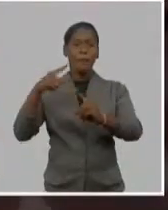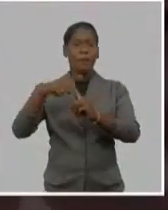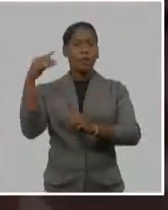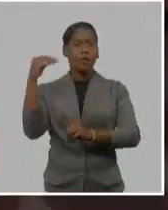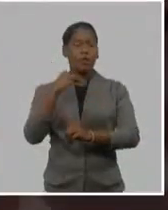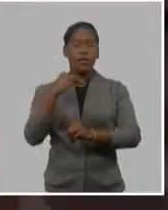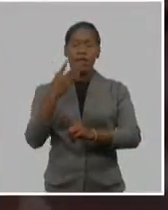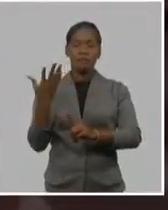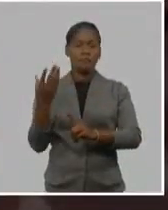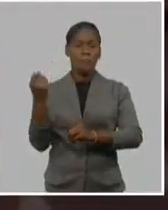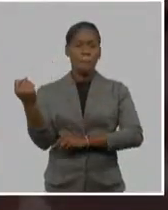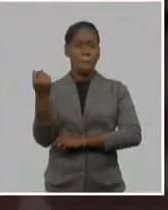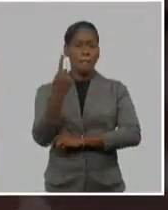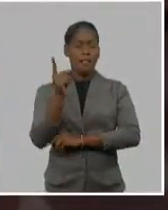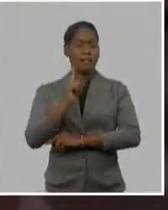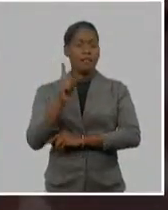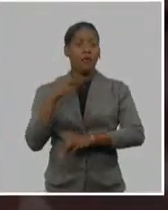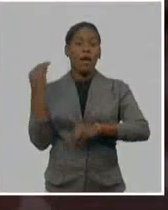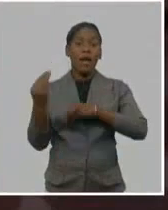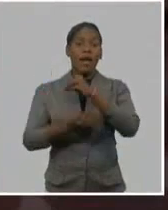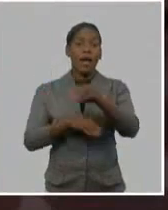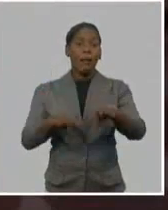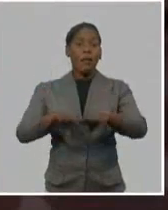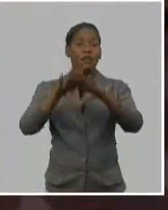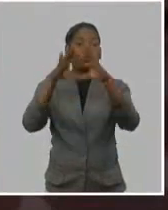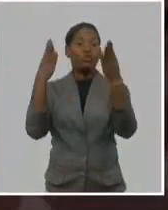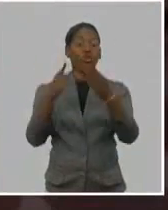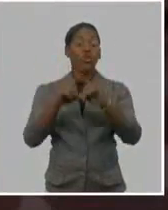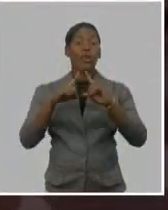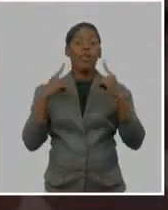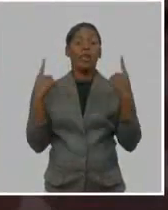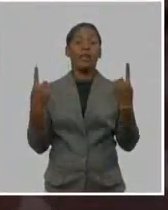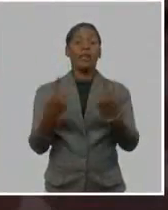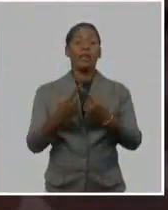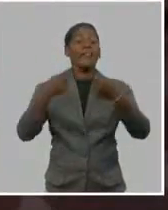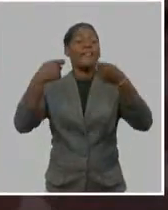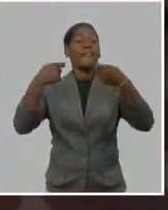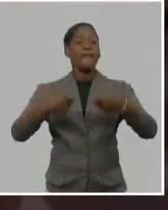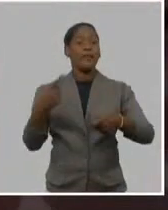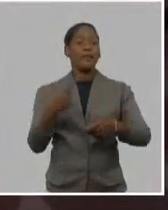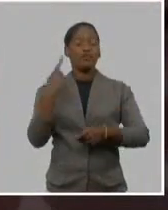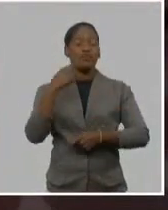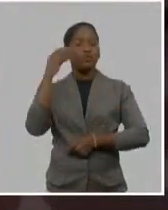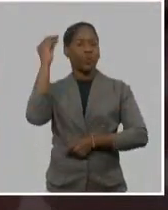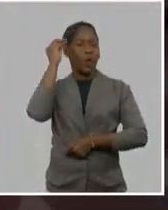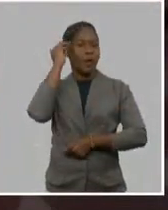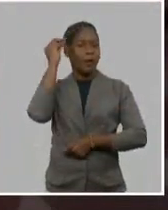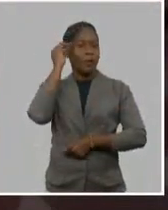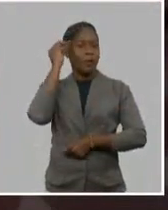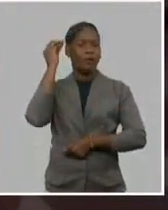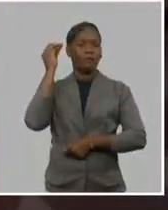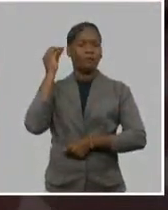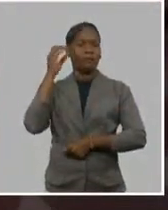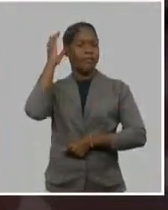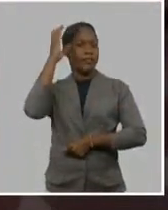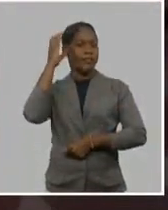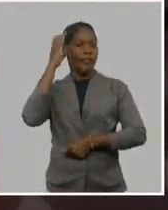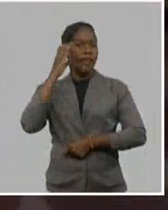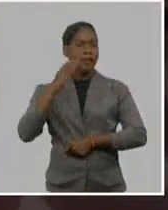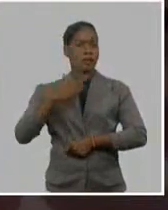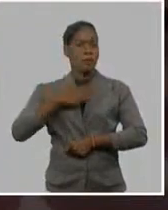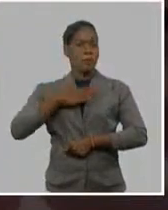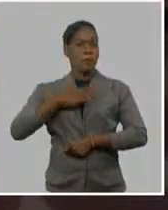profundo el que se ha producido en esta denominada era del conocimiento, de la información, de la